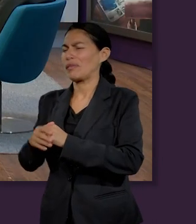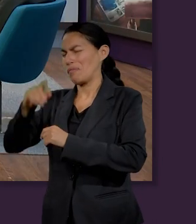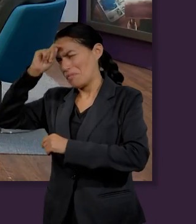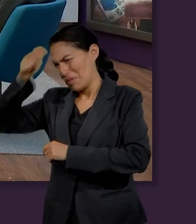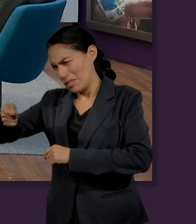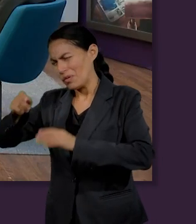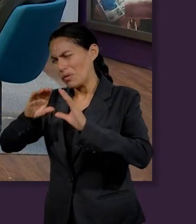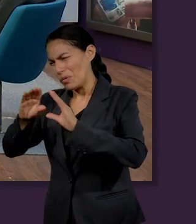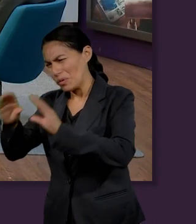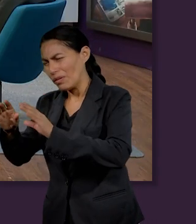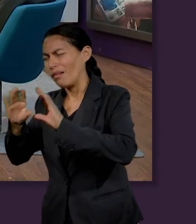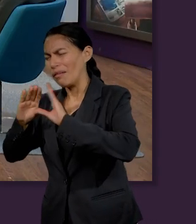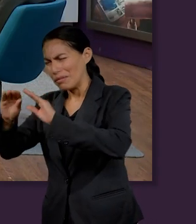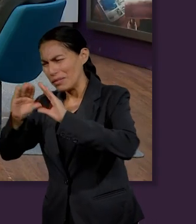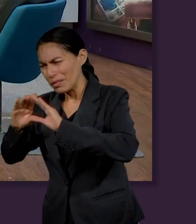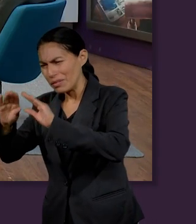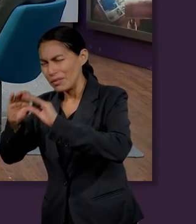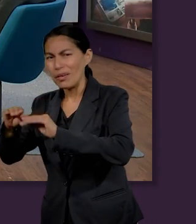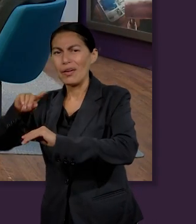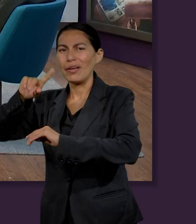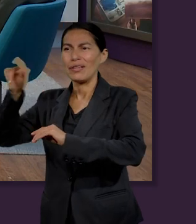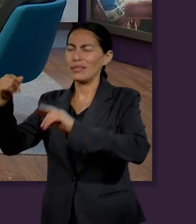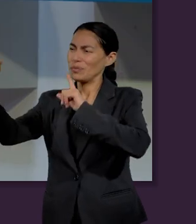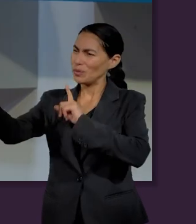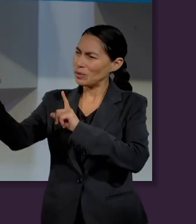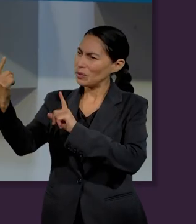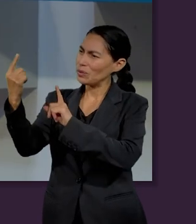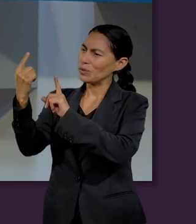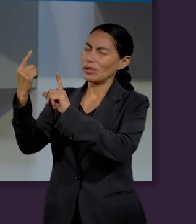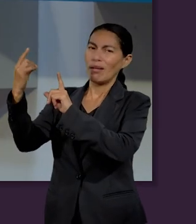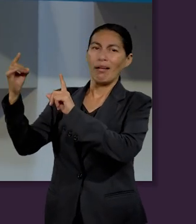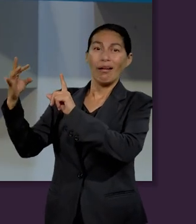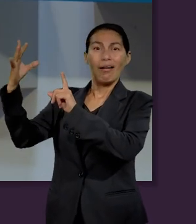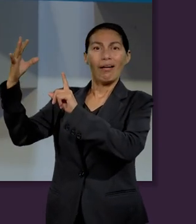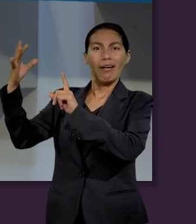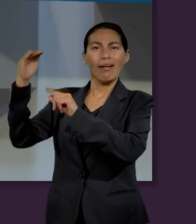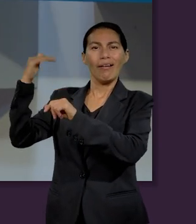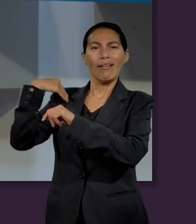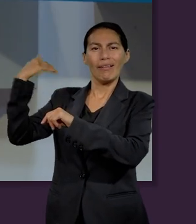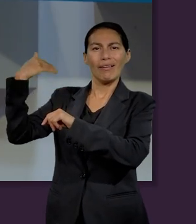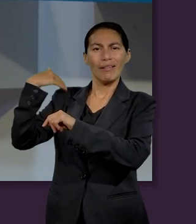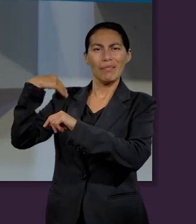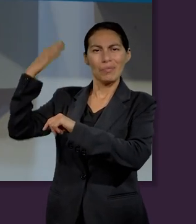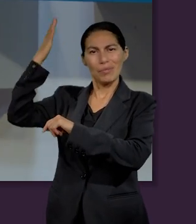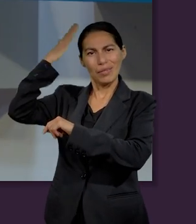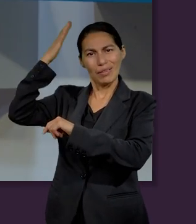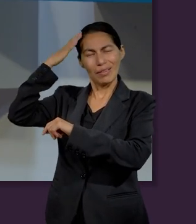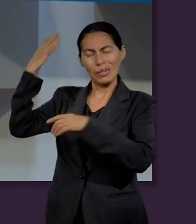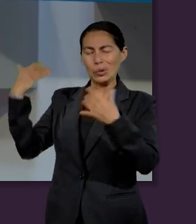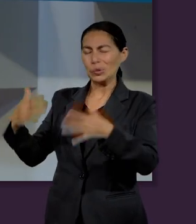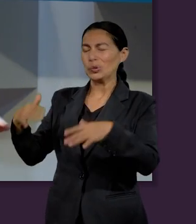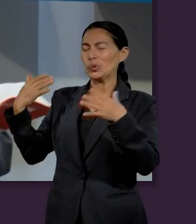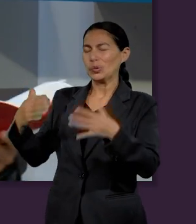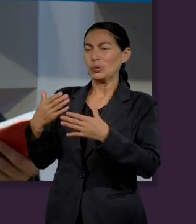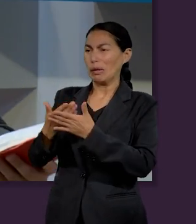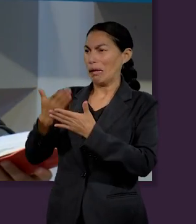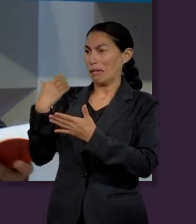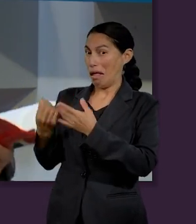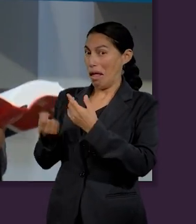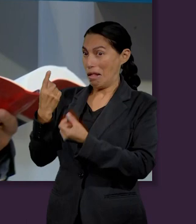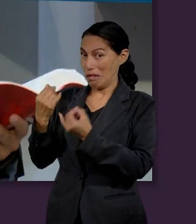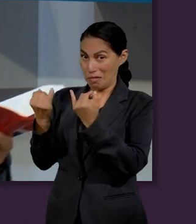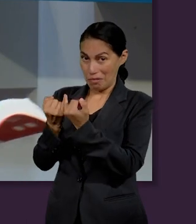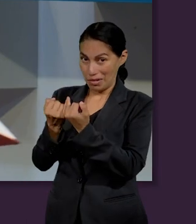vuelve en escena de una manera tangible visible y lo llama para un liderazgo como nunca